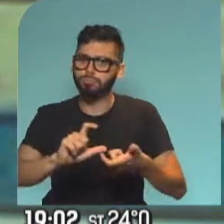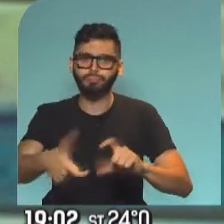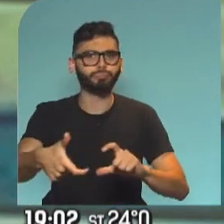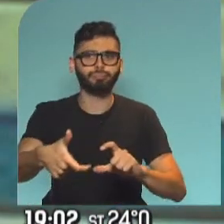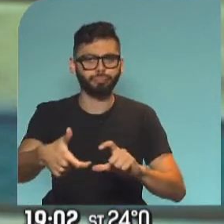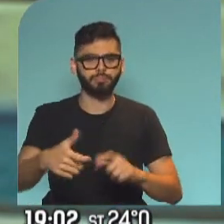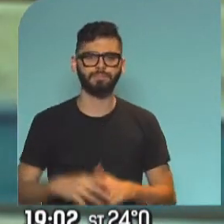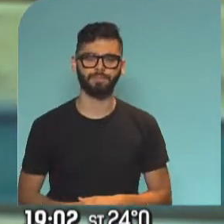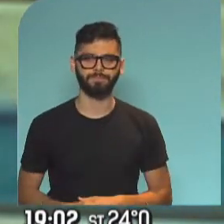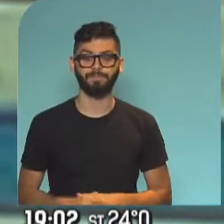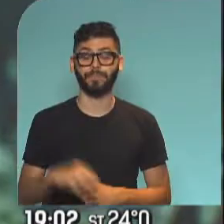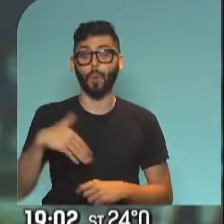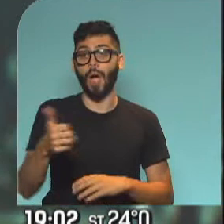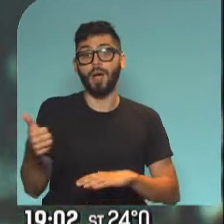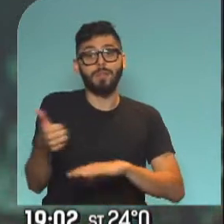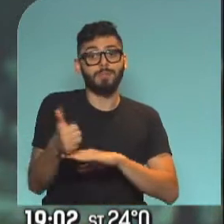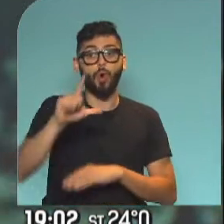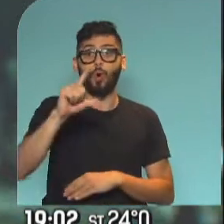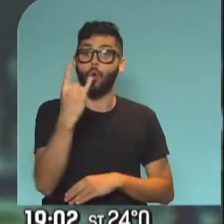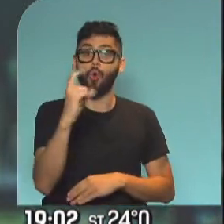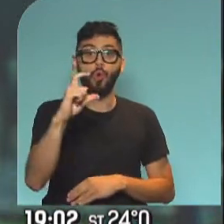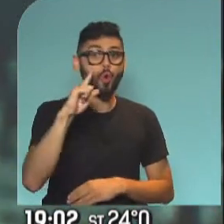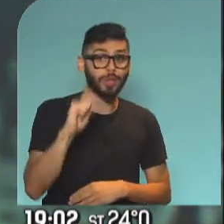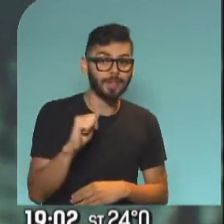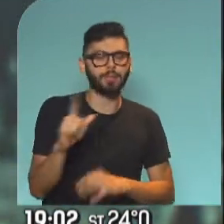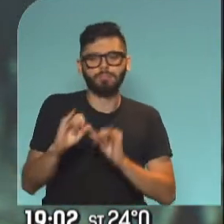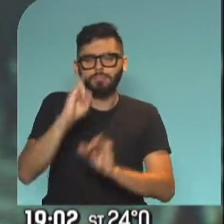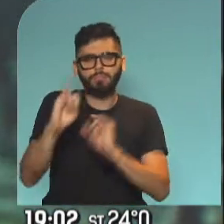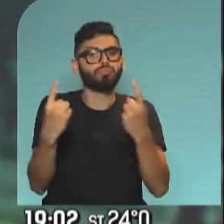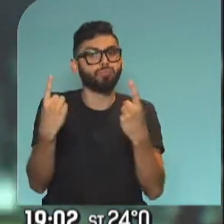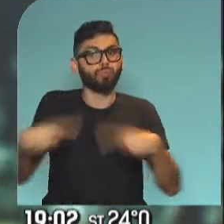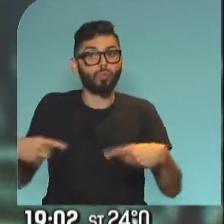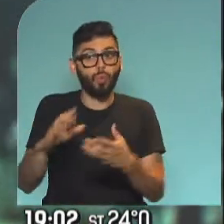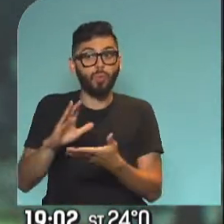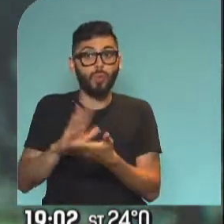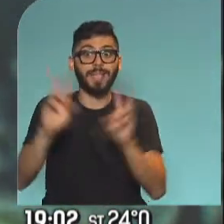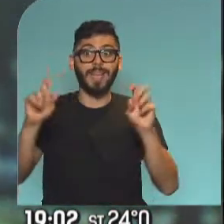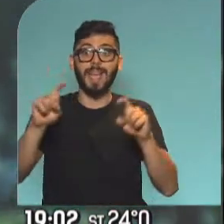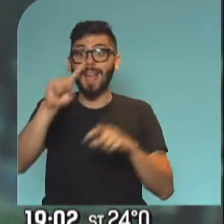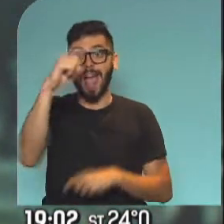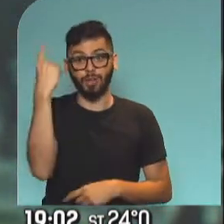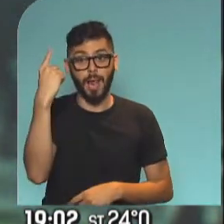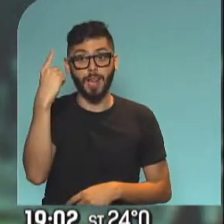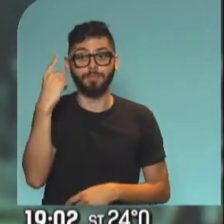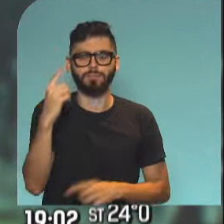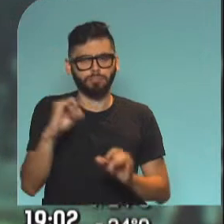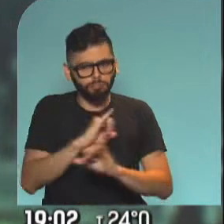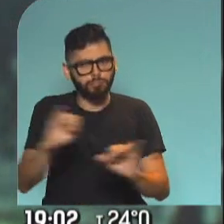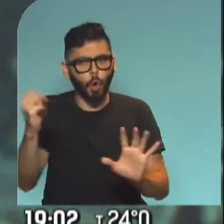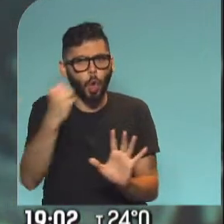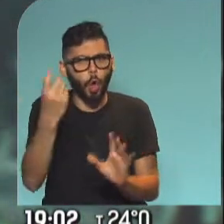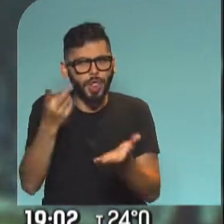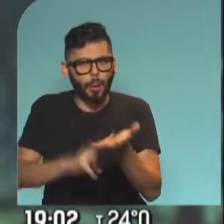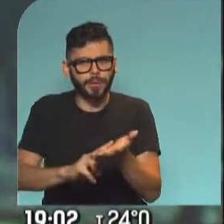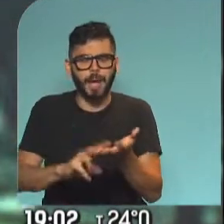metemos en temas con Lucía Isikoff, que tiene novedades importantes a nivel nacional. Insistimos, a partir de ahora empezará a